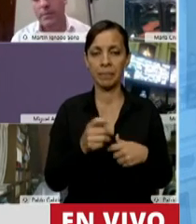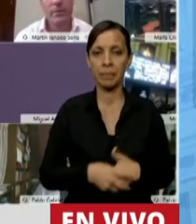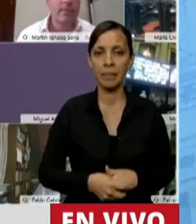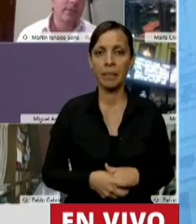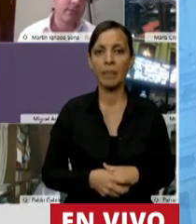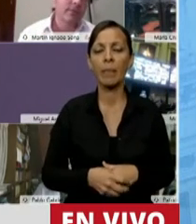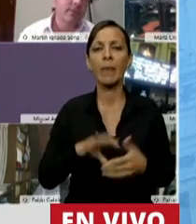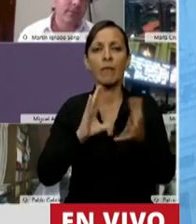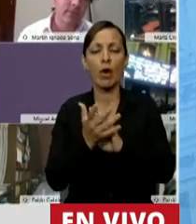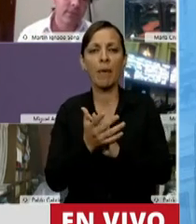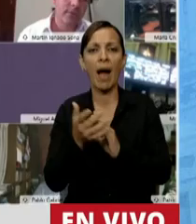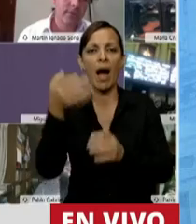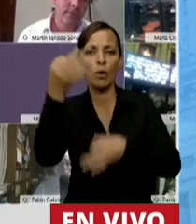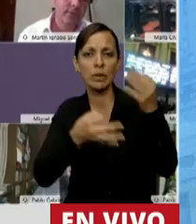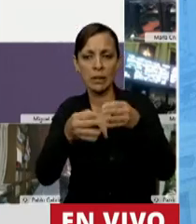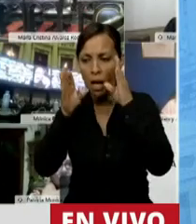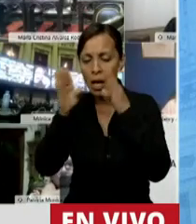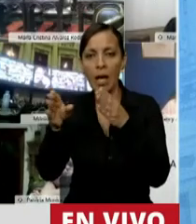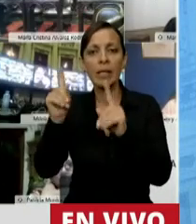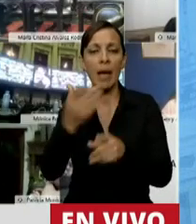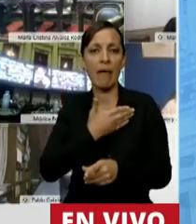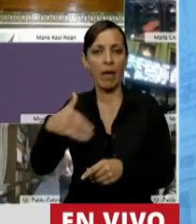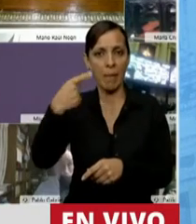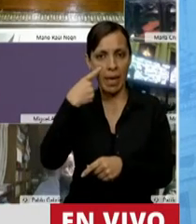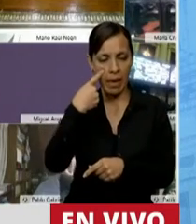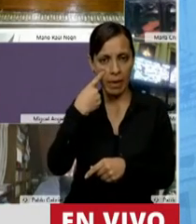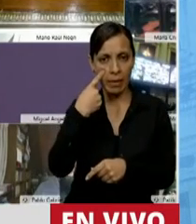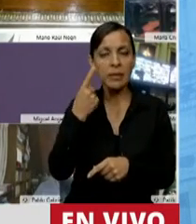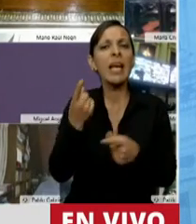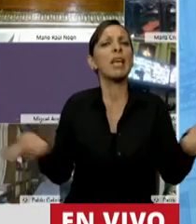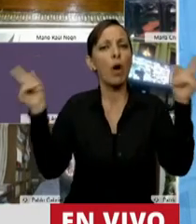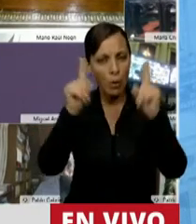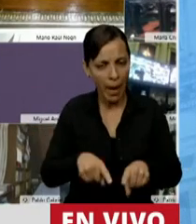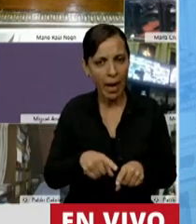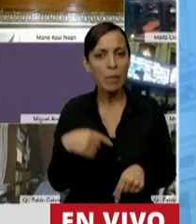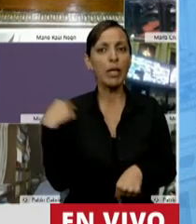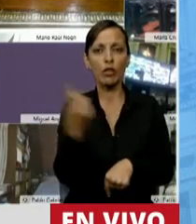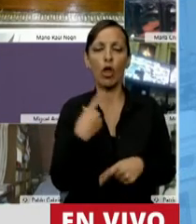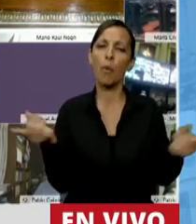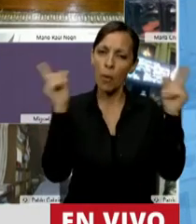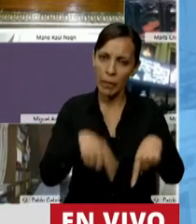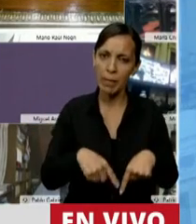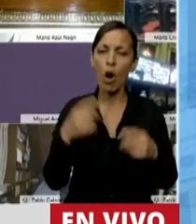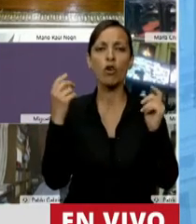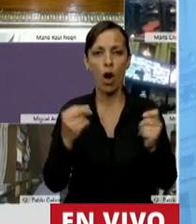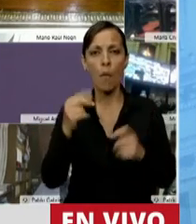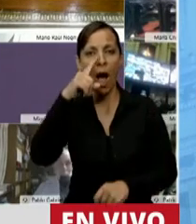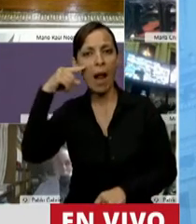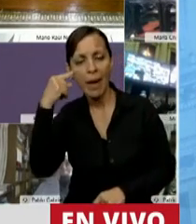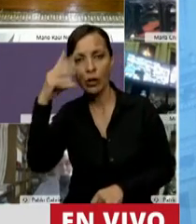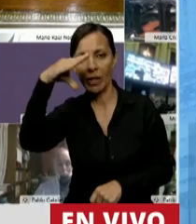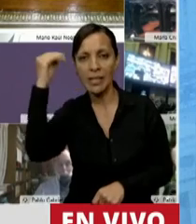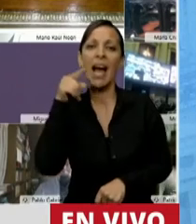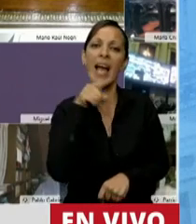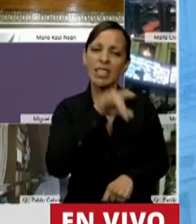monarquía judicial y el Fondo Monetario Internacional. Y volver, porque volvimos con Alberto y con Cristina.